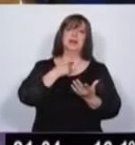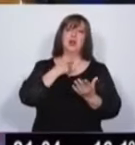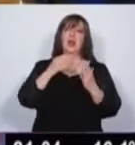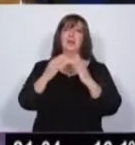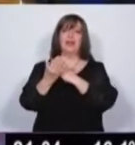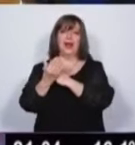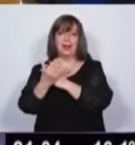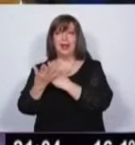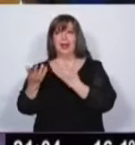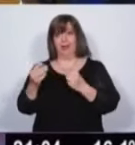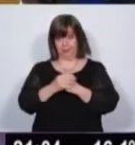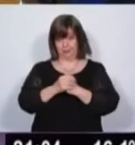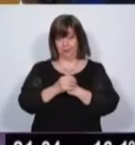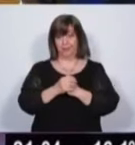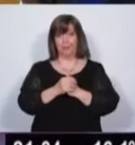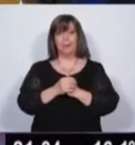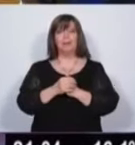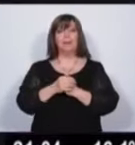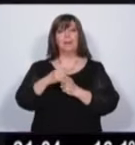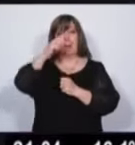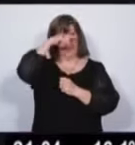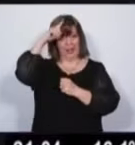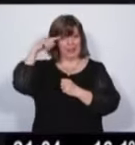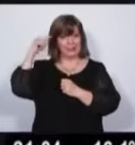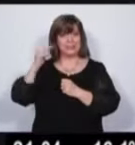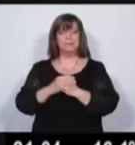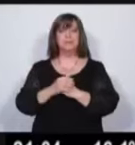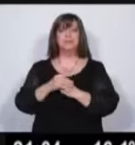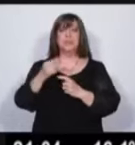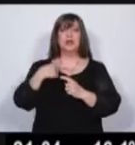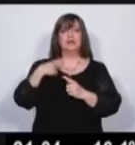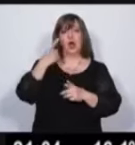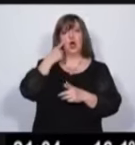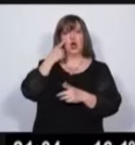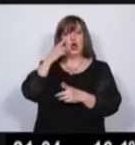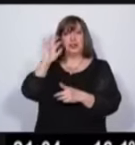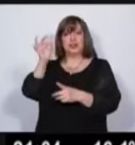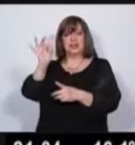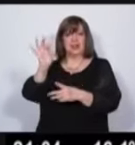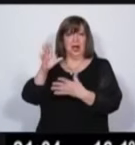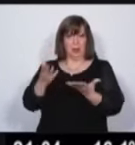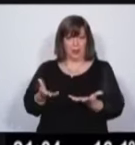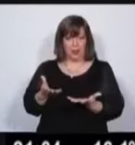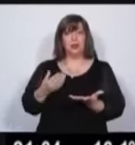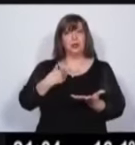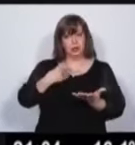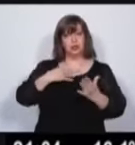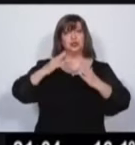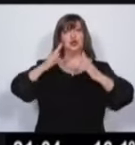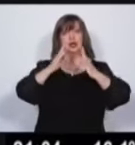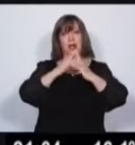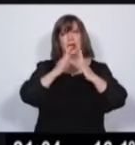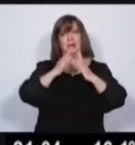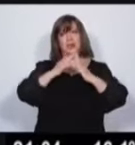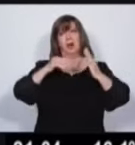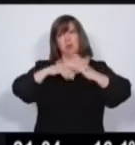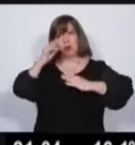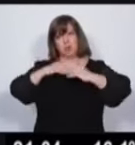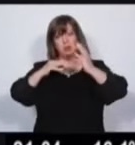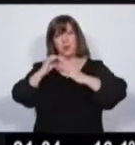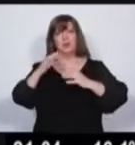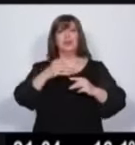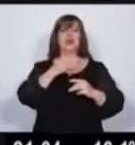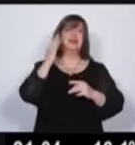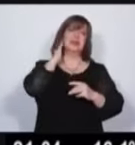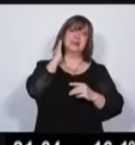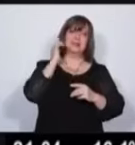gracias, candidato. La palabra ahora es de Omar Parisi. Es público y conocido que nos comprometimos a construir 16 mil viviendas en